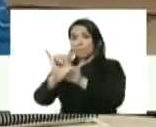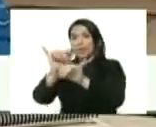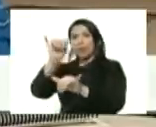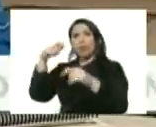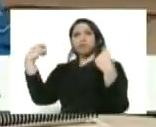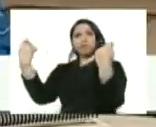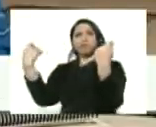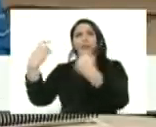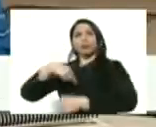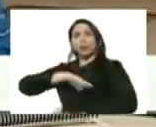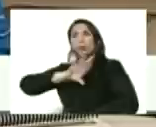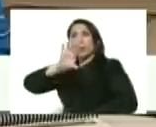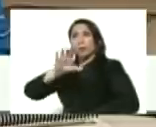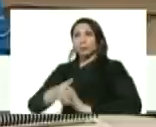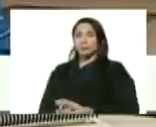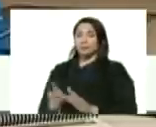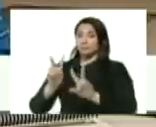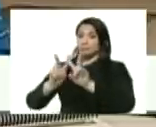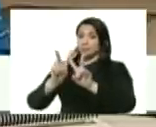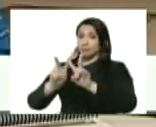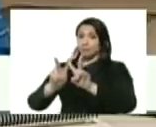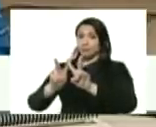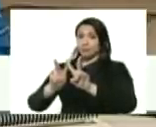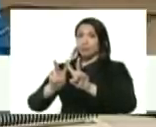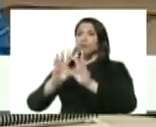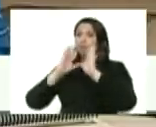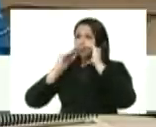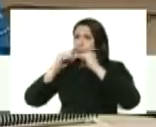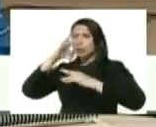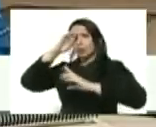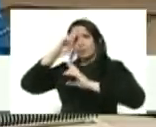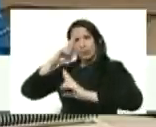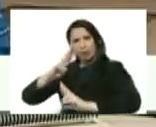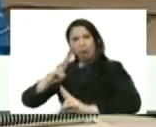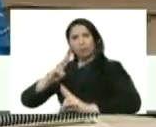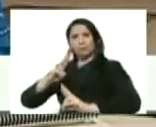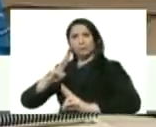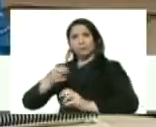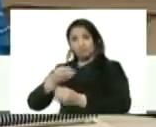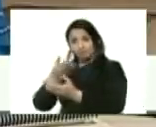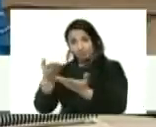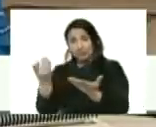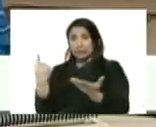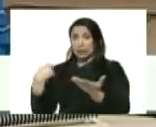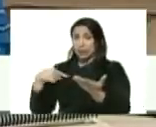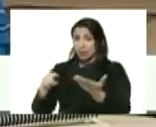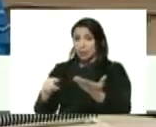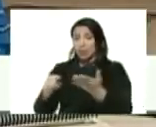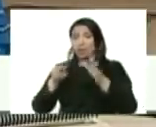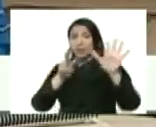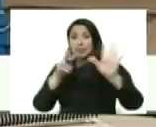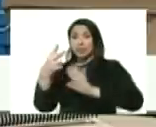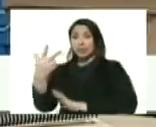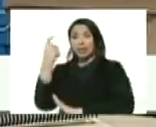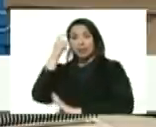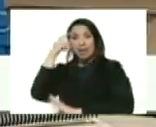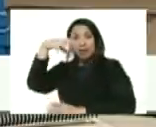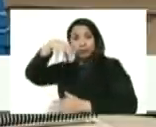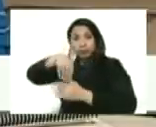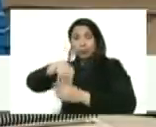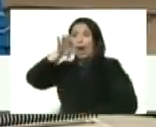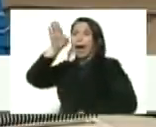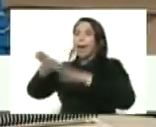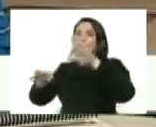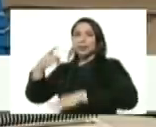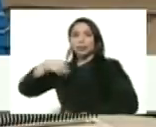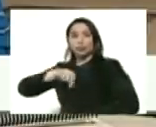promovido en nuestro país la gran misión vivienda Venezuela lo ha acatado eso ha tenido en estos 73 días de cuarentena a pesar de que